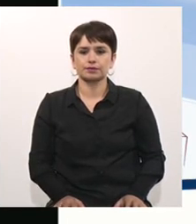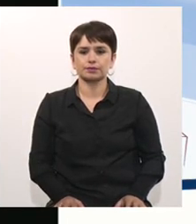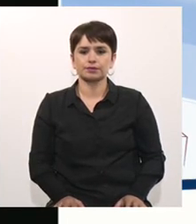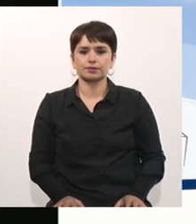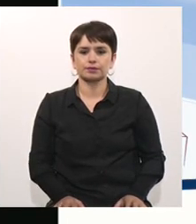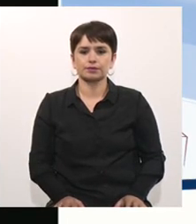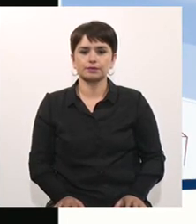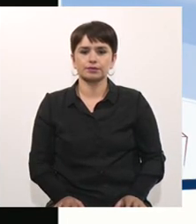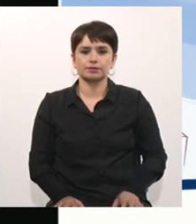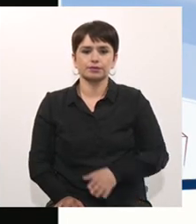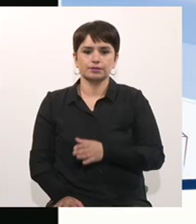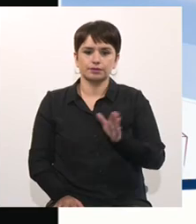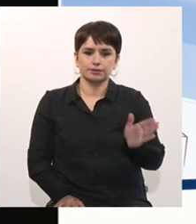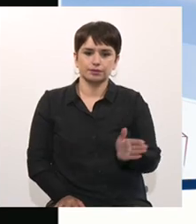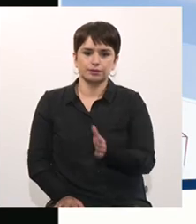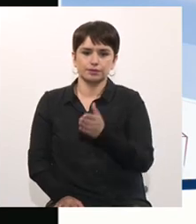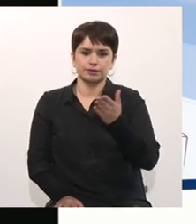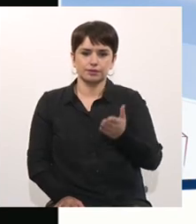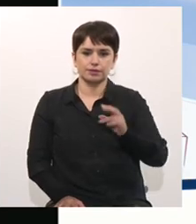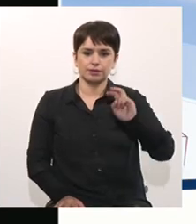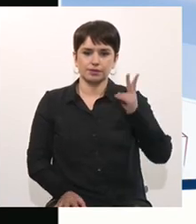Voy a entregar la palabra a la subsecretaria de la Niñez, señora.